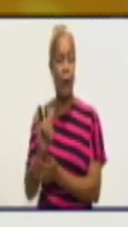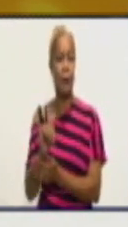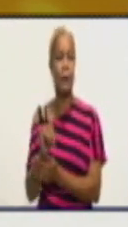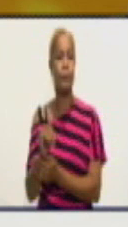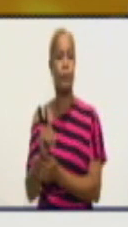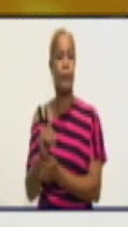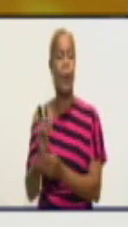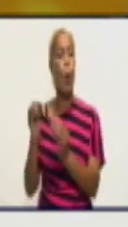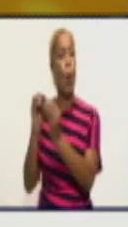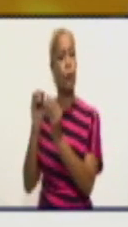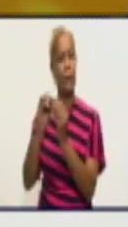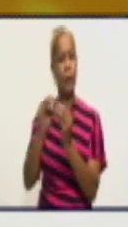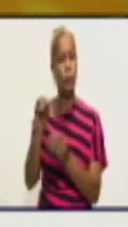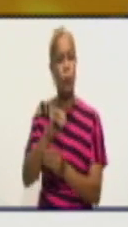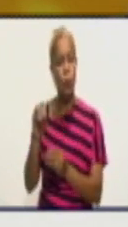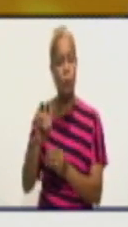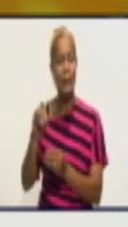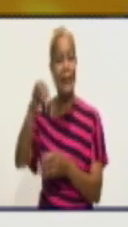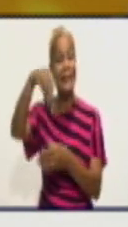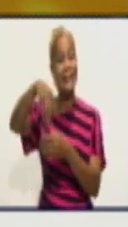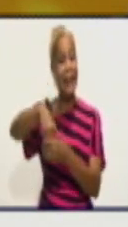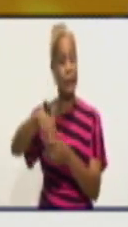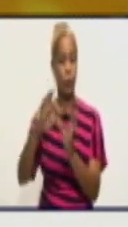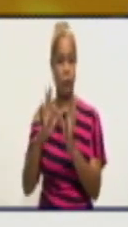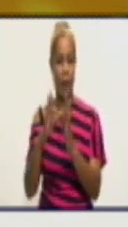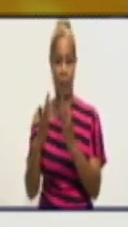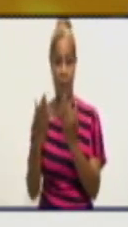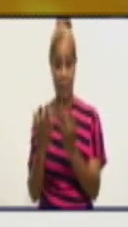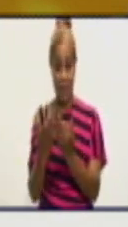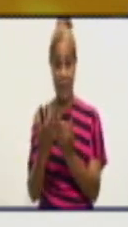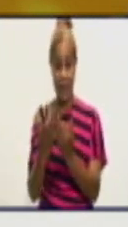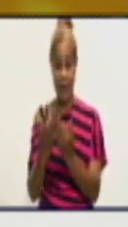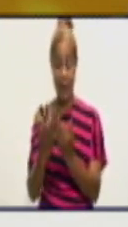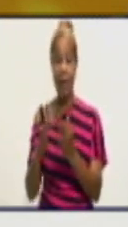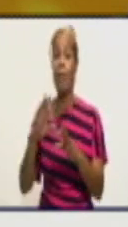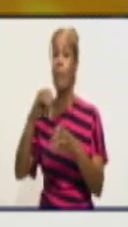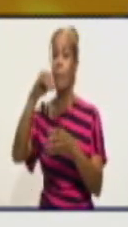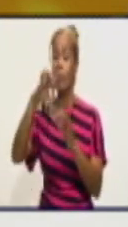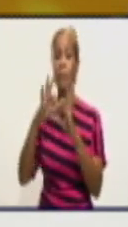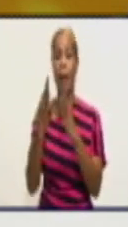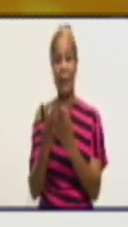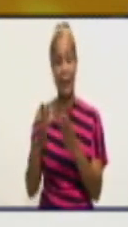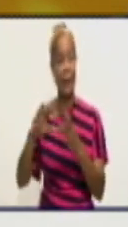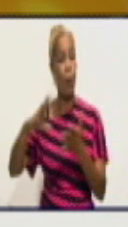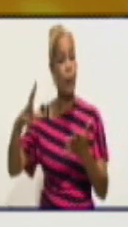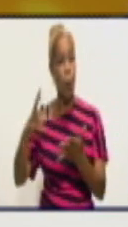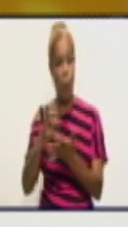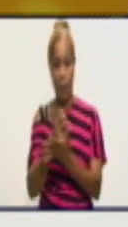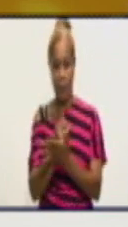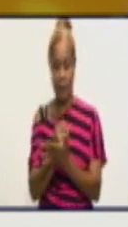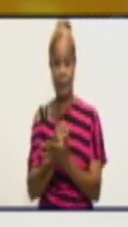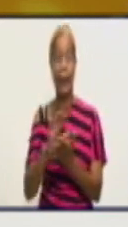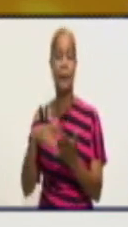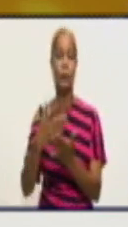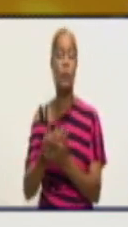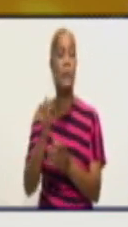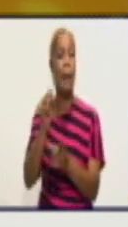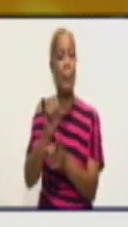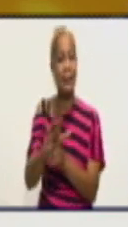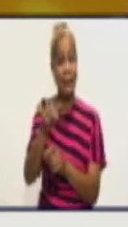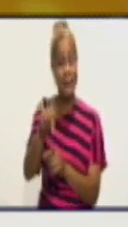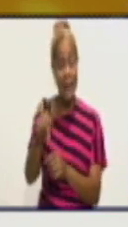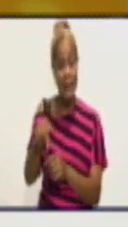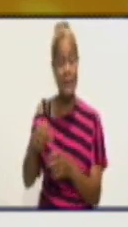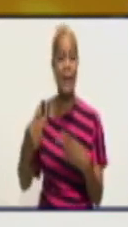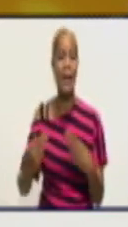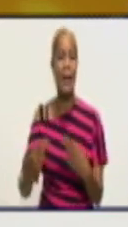que son casos donde se ha afectado familias completas. Y a punto de partida también de un evento que